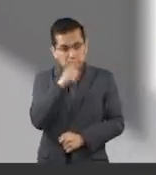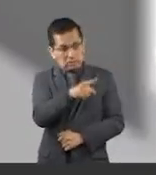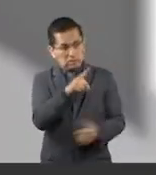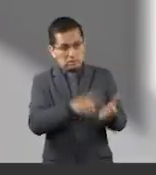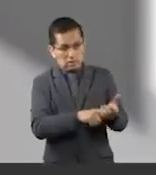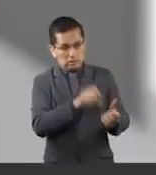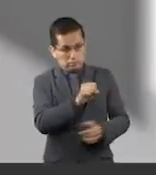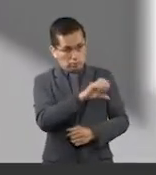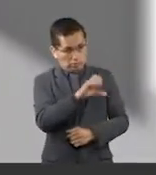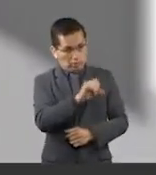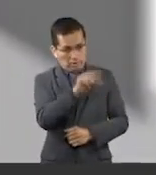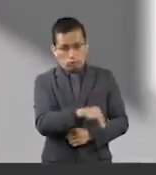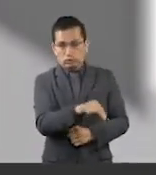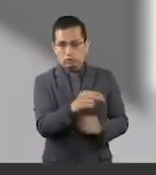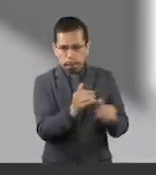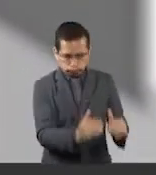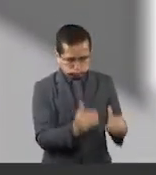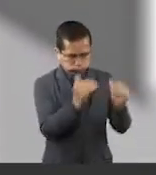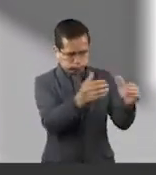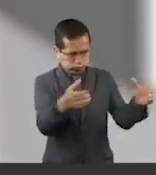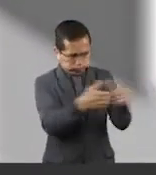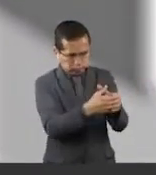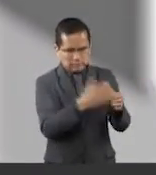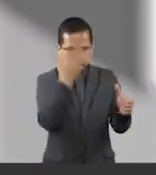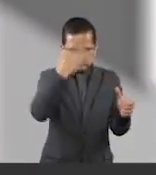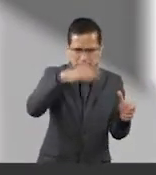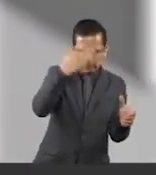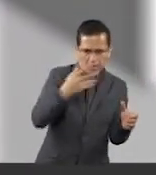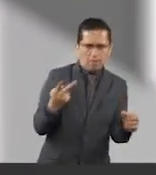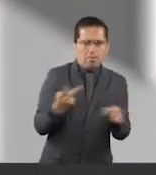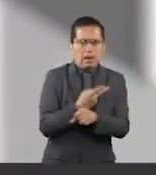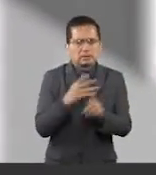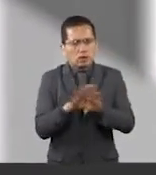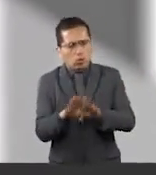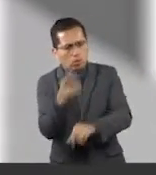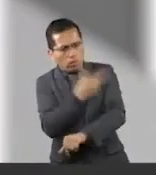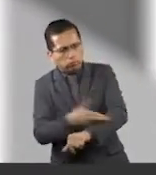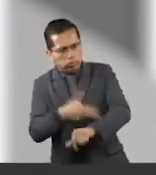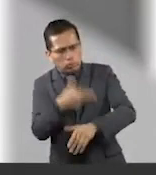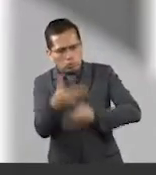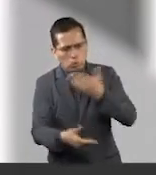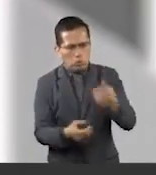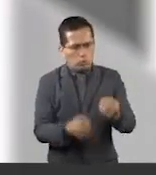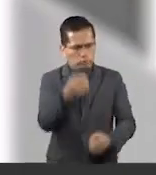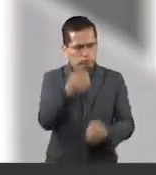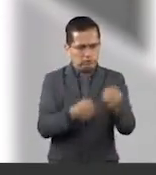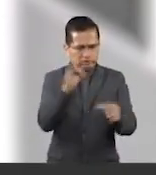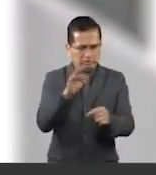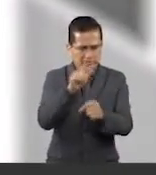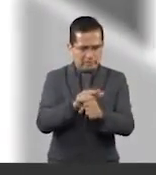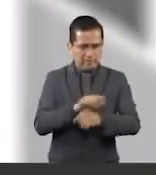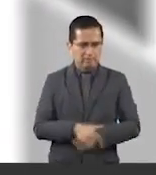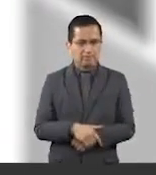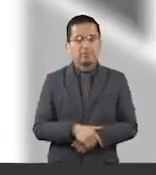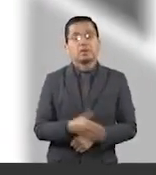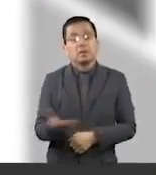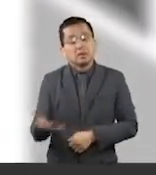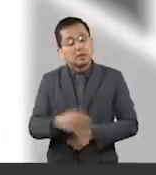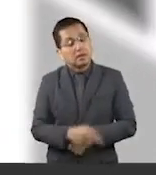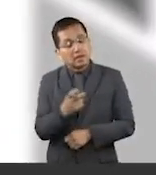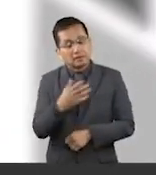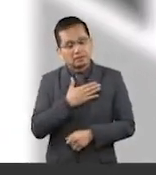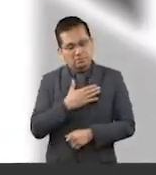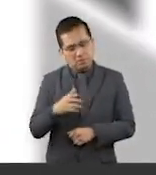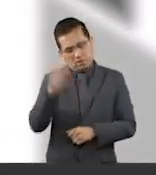Corte de Justicia de la Nación que conoce de asuntos de impartición de justicia a nivel federal. ¿Qué le parece? Hasta aquí mi